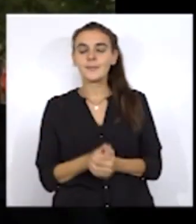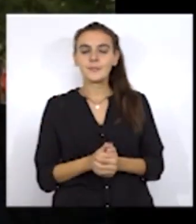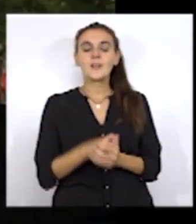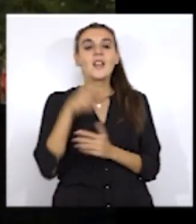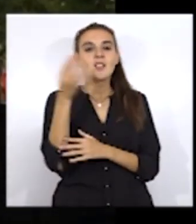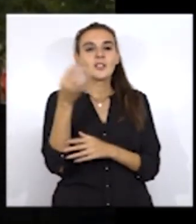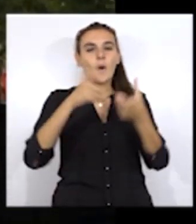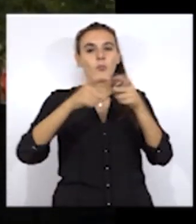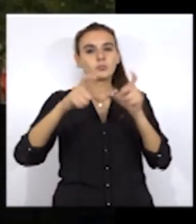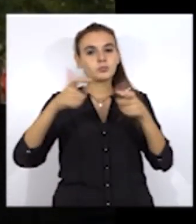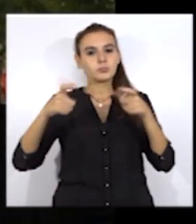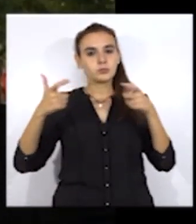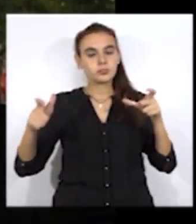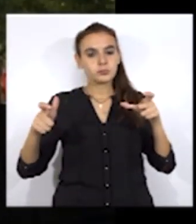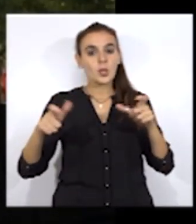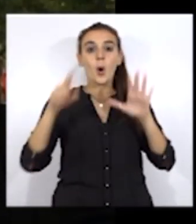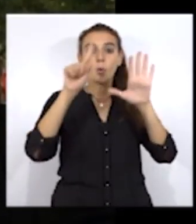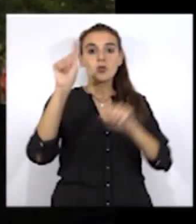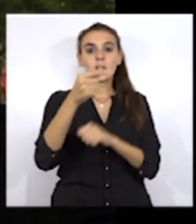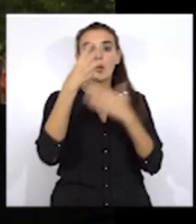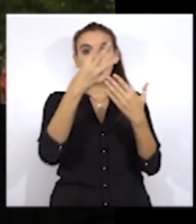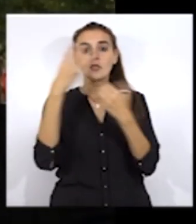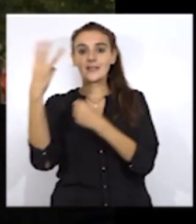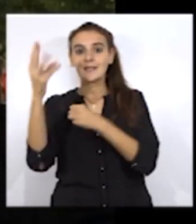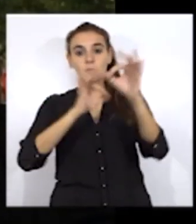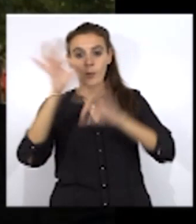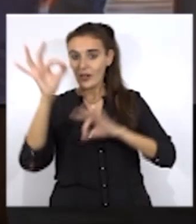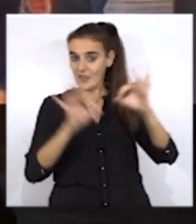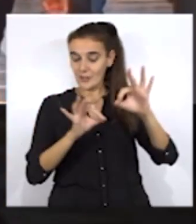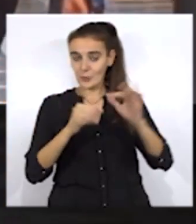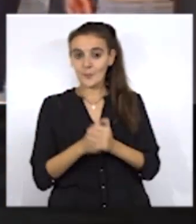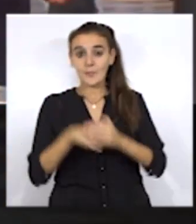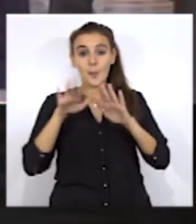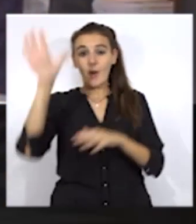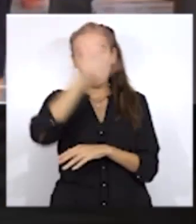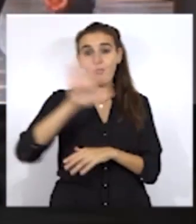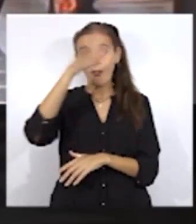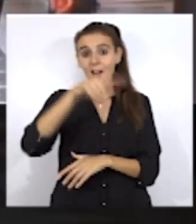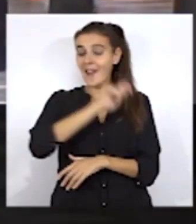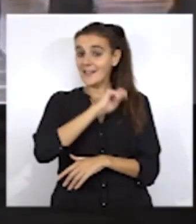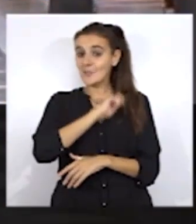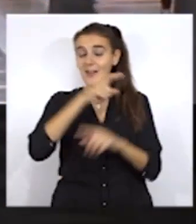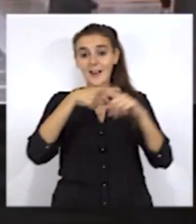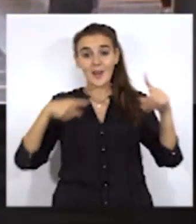del 6,83%, mientras que en toda España la media se situó en 1